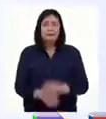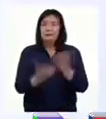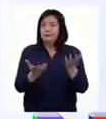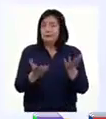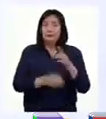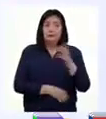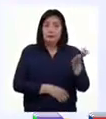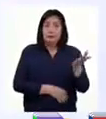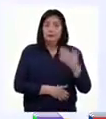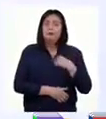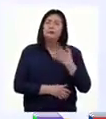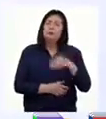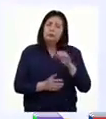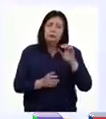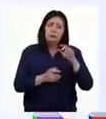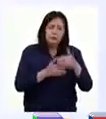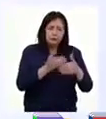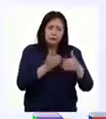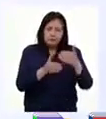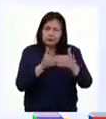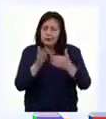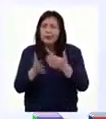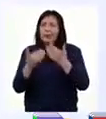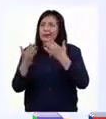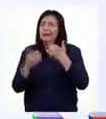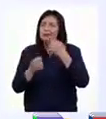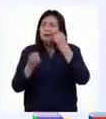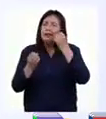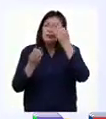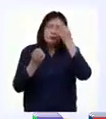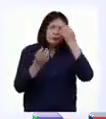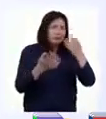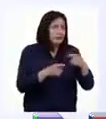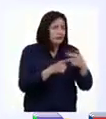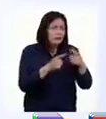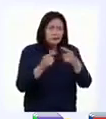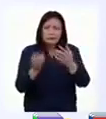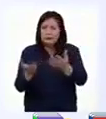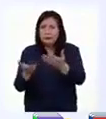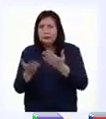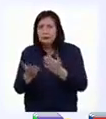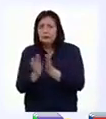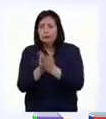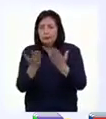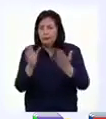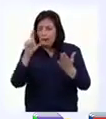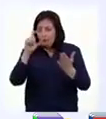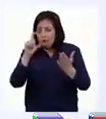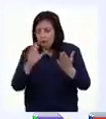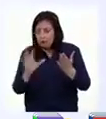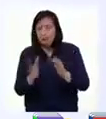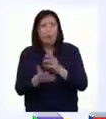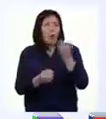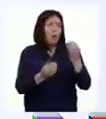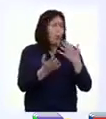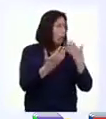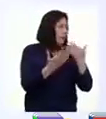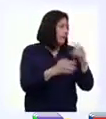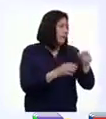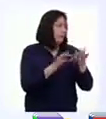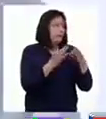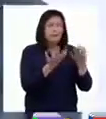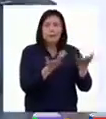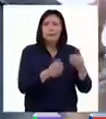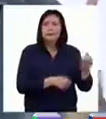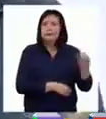Todo esto lo fuimos descubriendo gracias a diversas fuentes de información, como los álbumes de fotos o conversaciones con nuestros